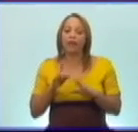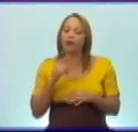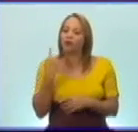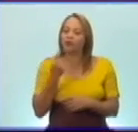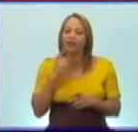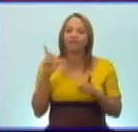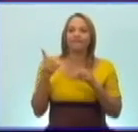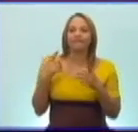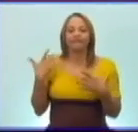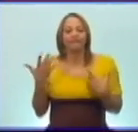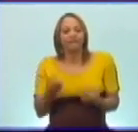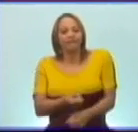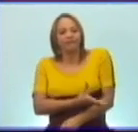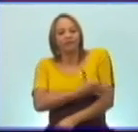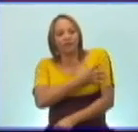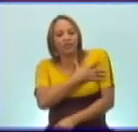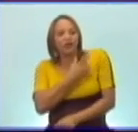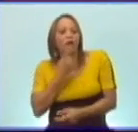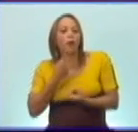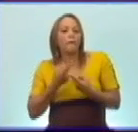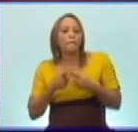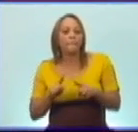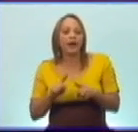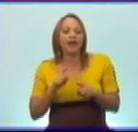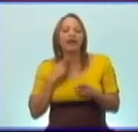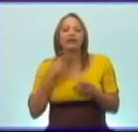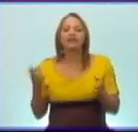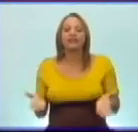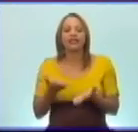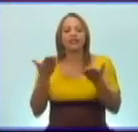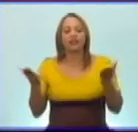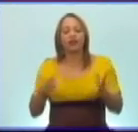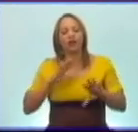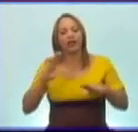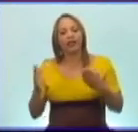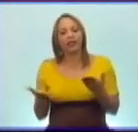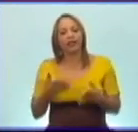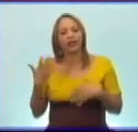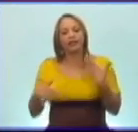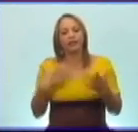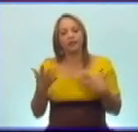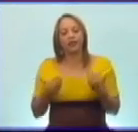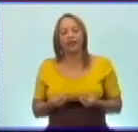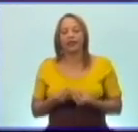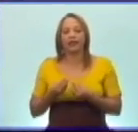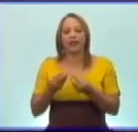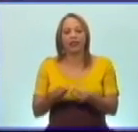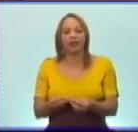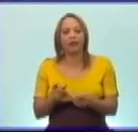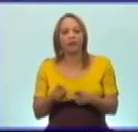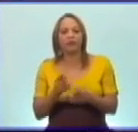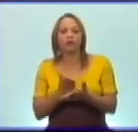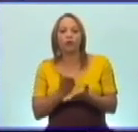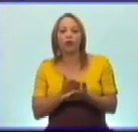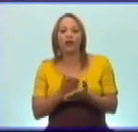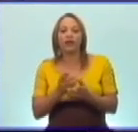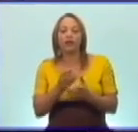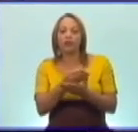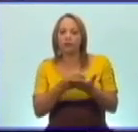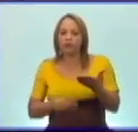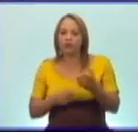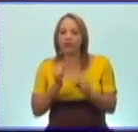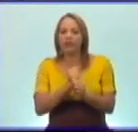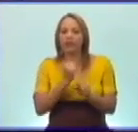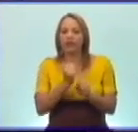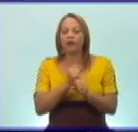motivados para poder desarrollar las actividades que le dejamos en su cuaderno de trabajo